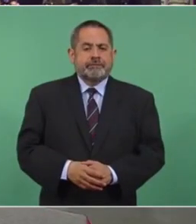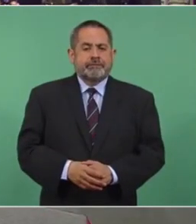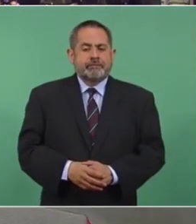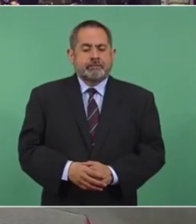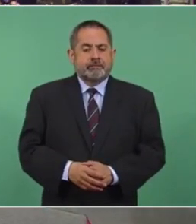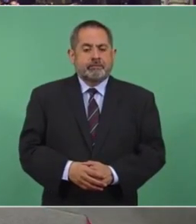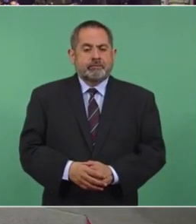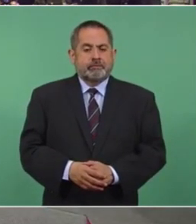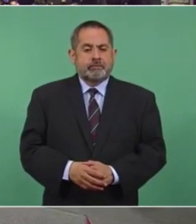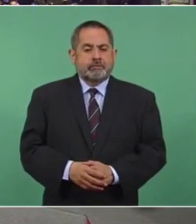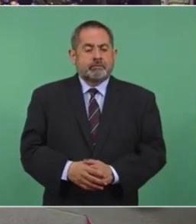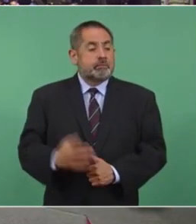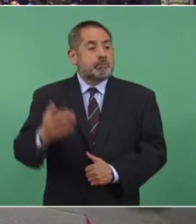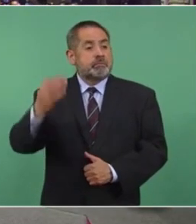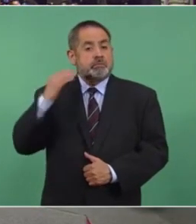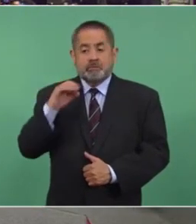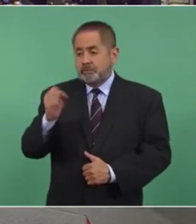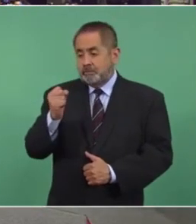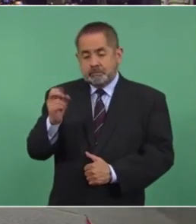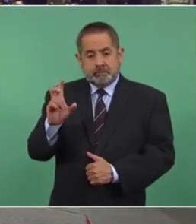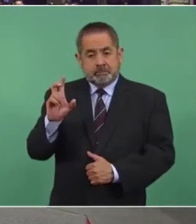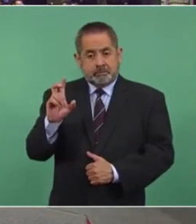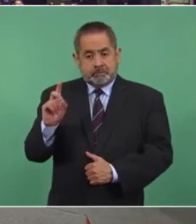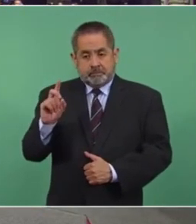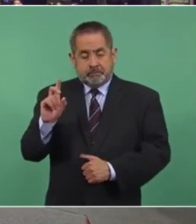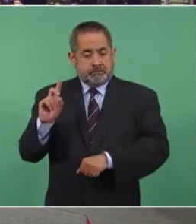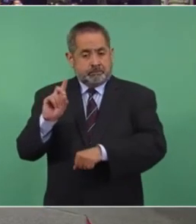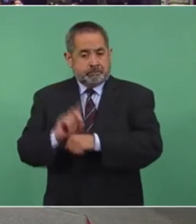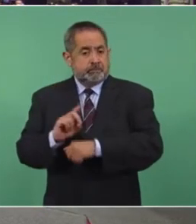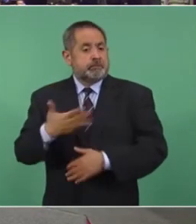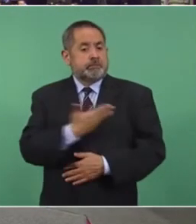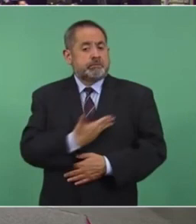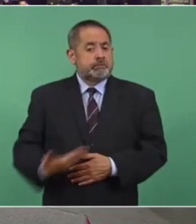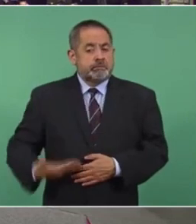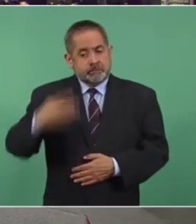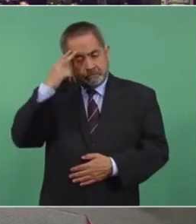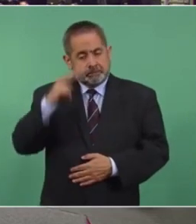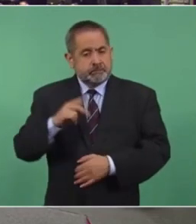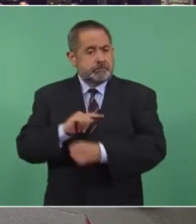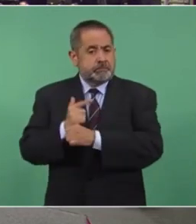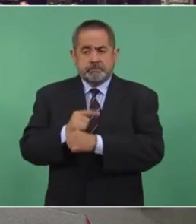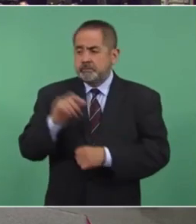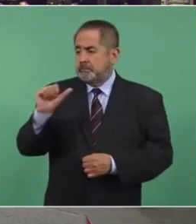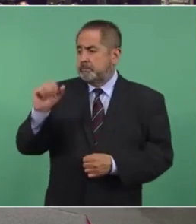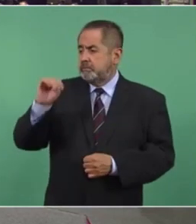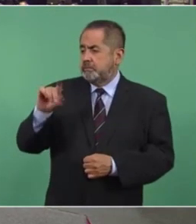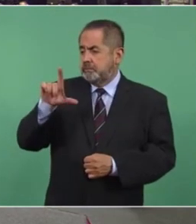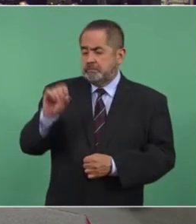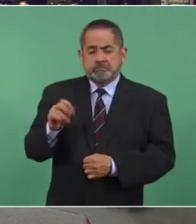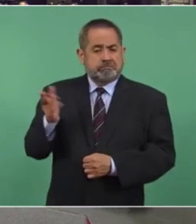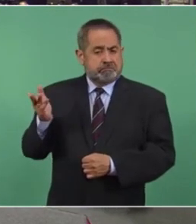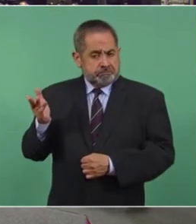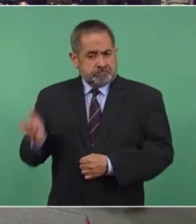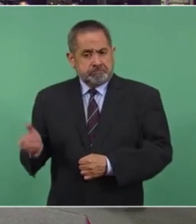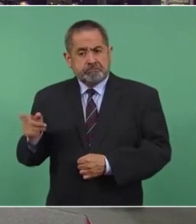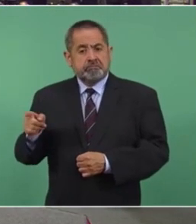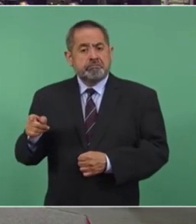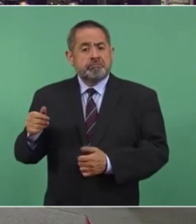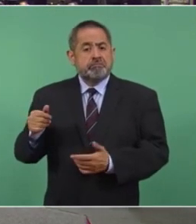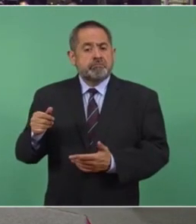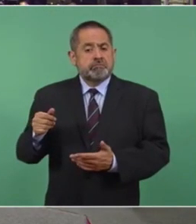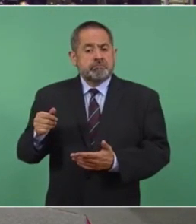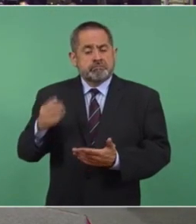El pasado 30 de septiembre el presidente de la República, el licenciado Andrés Manuel López Obrador, envió